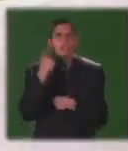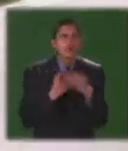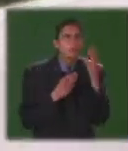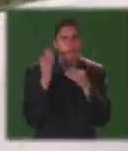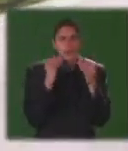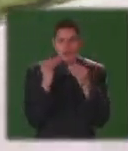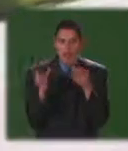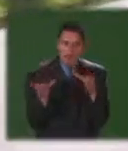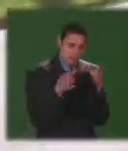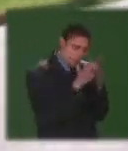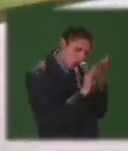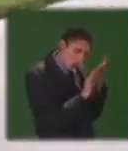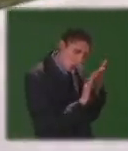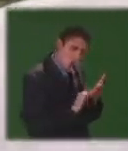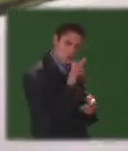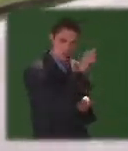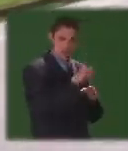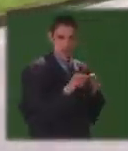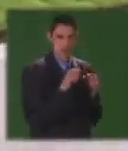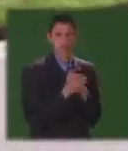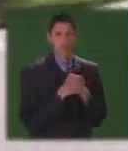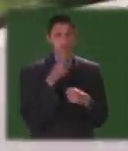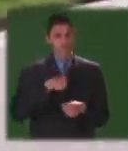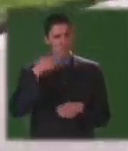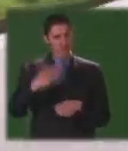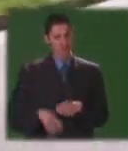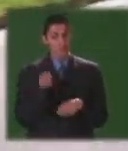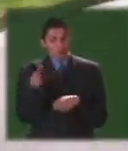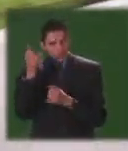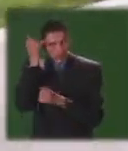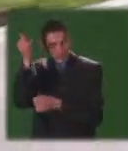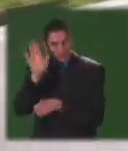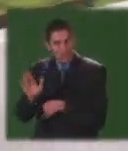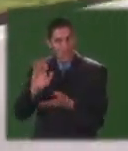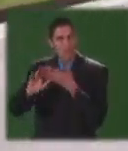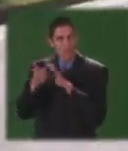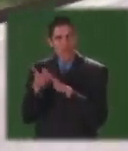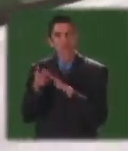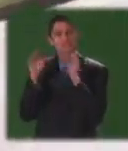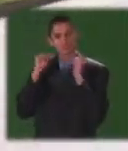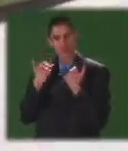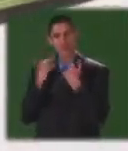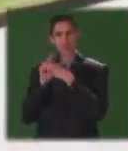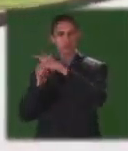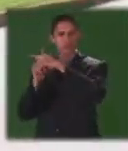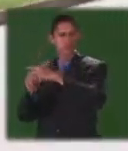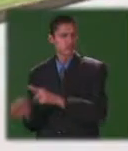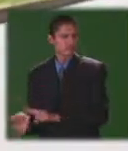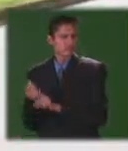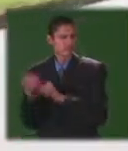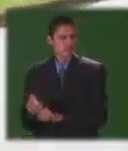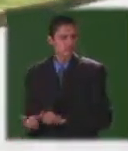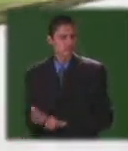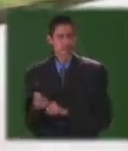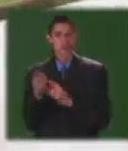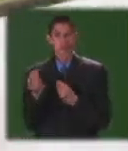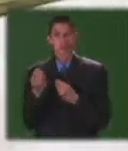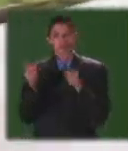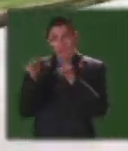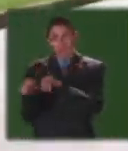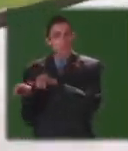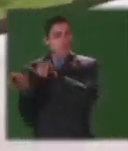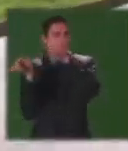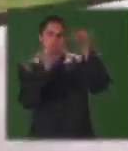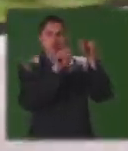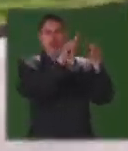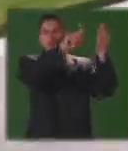hoy Estamos seguros de que esta iniciativa por parte de la comunidad va a contar con resultados positivos al igual que en otros lugares en donde